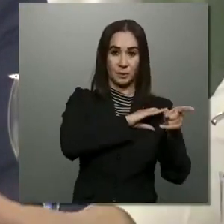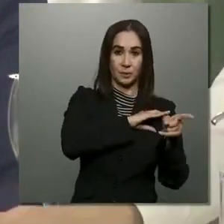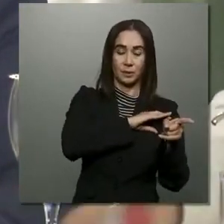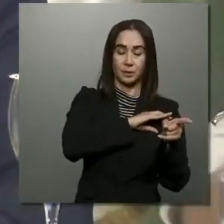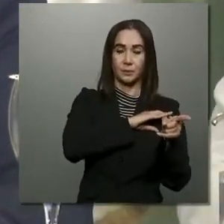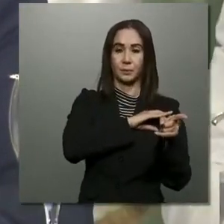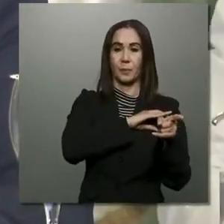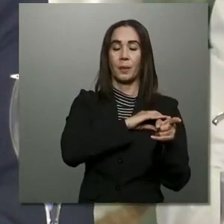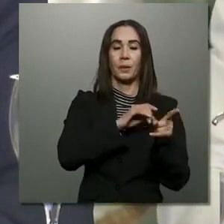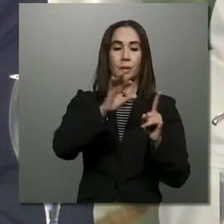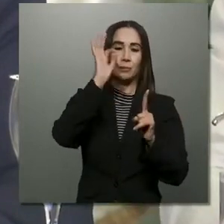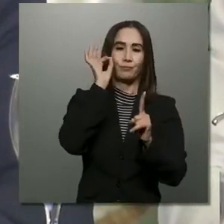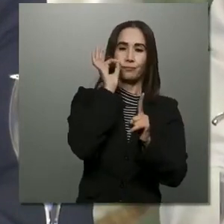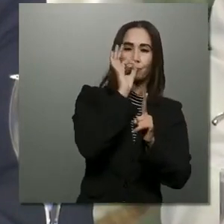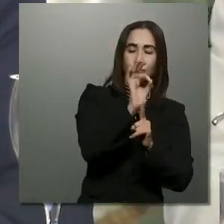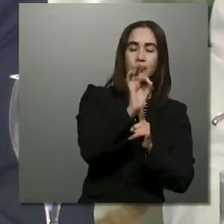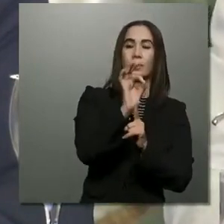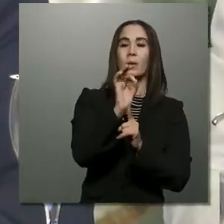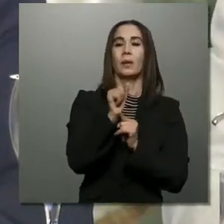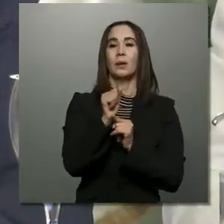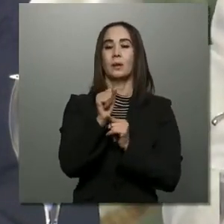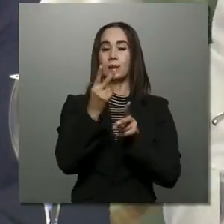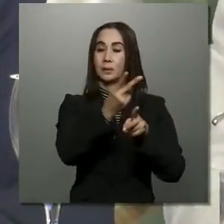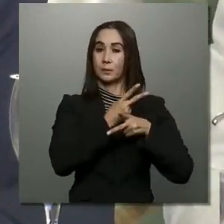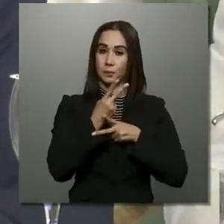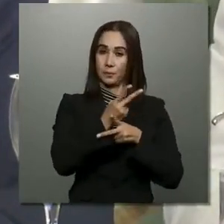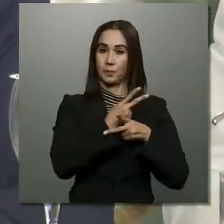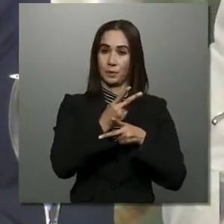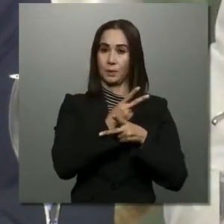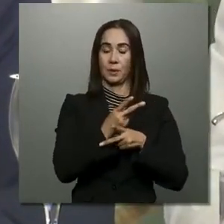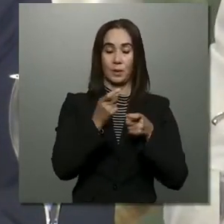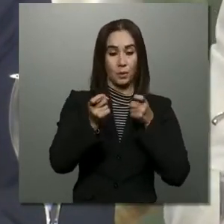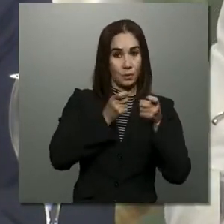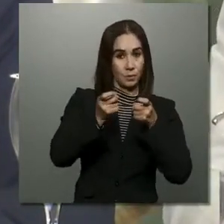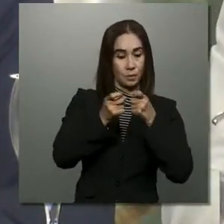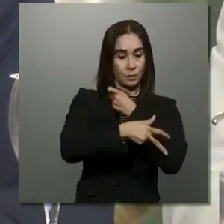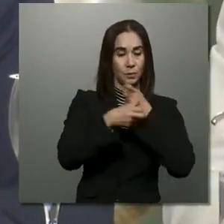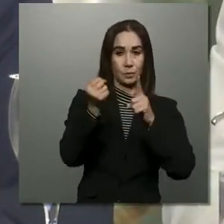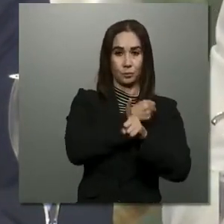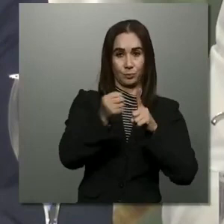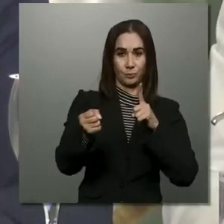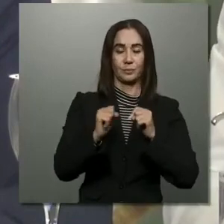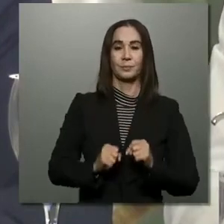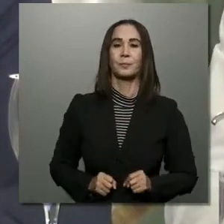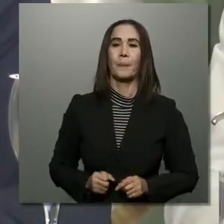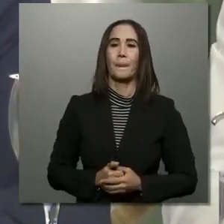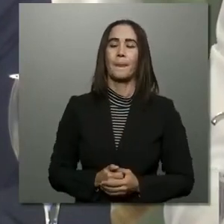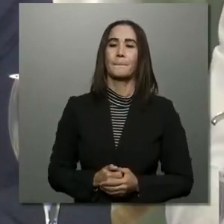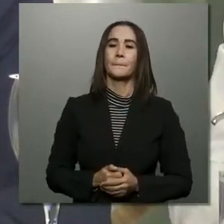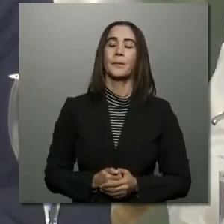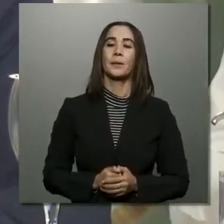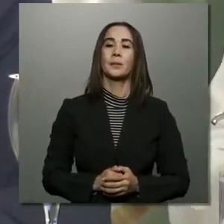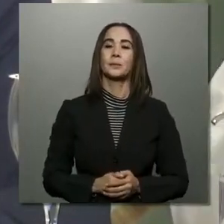los elementos centrales de cualquier estrategia de prevención y control del delito. El